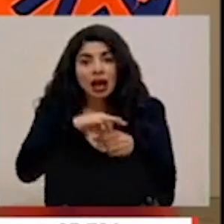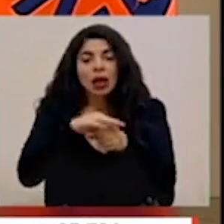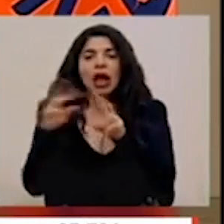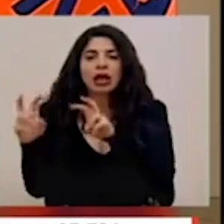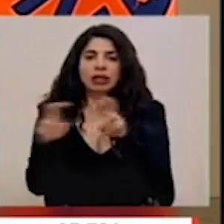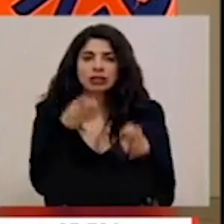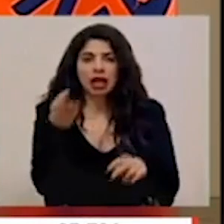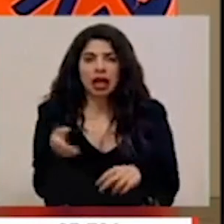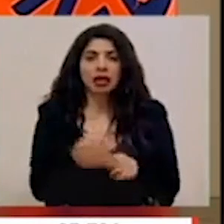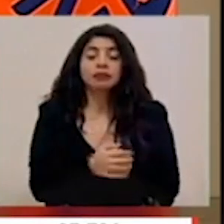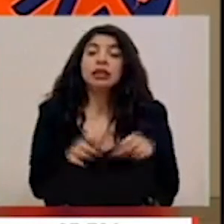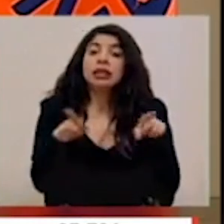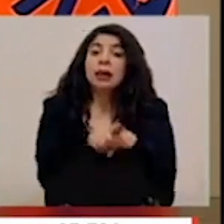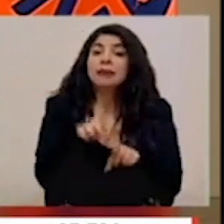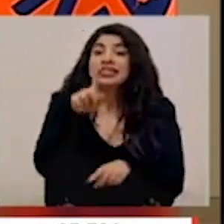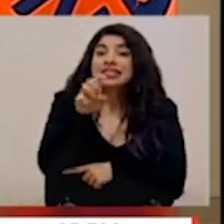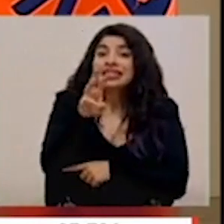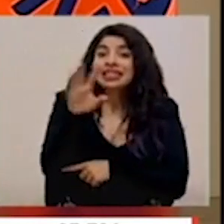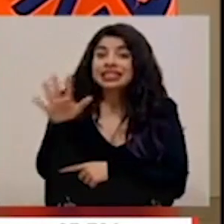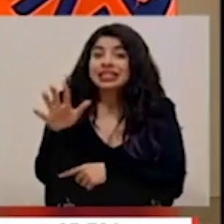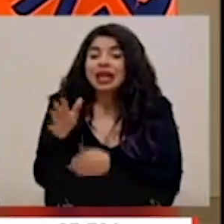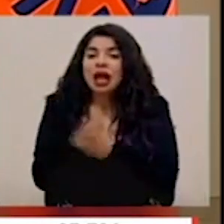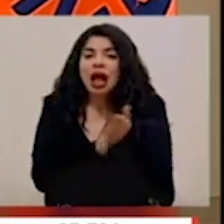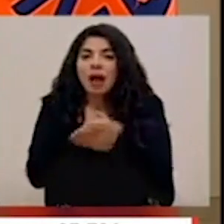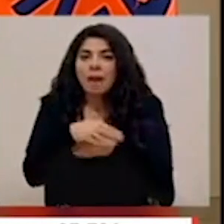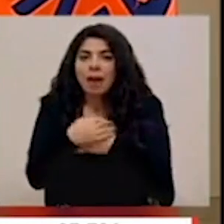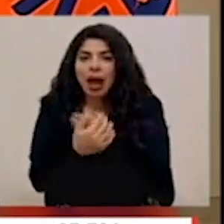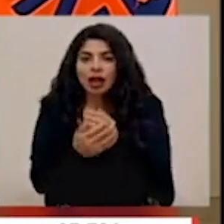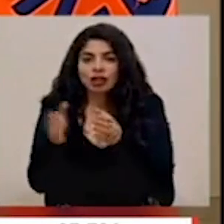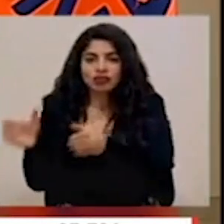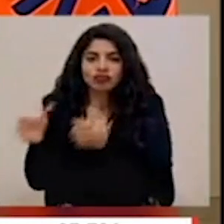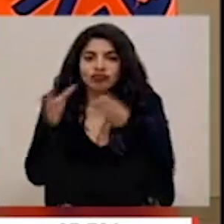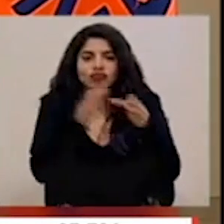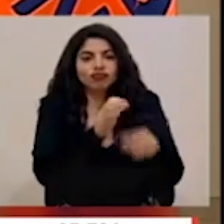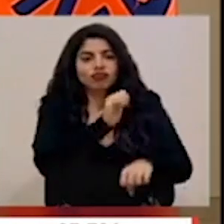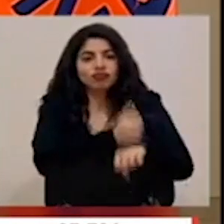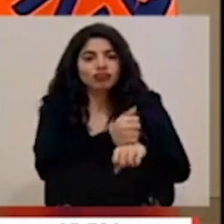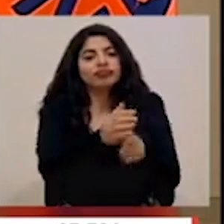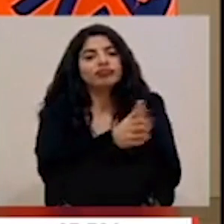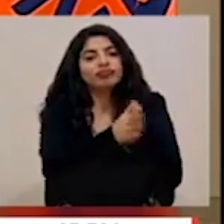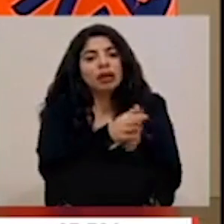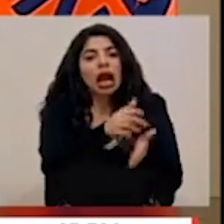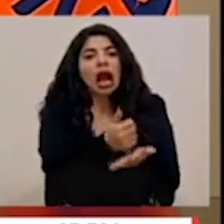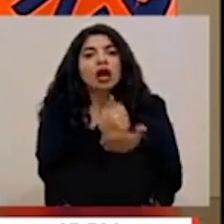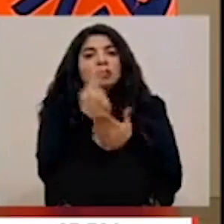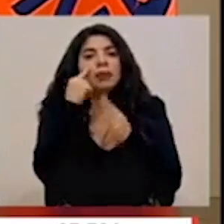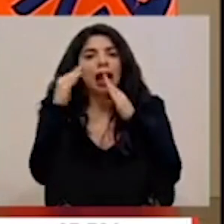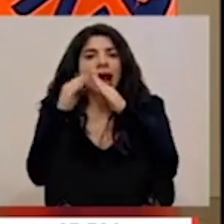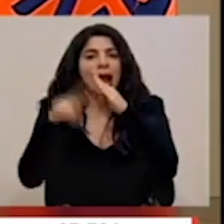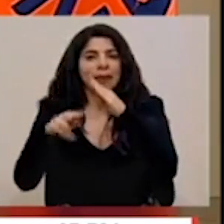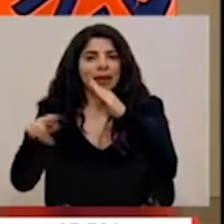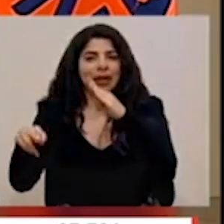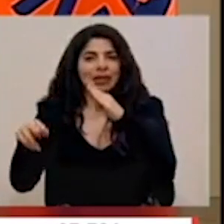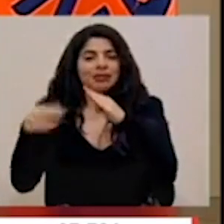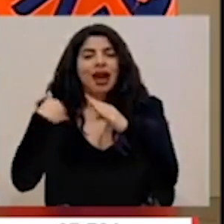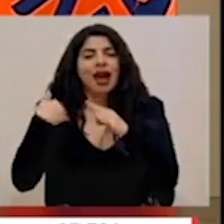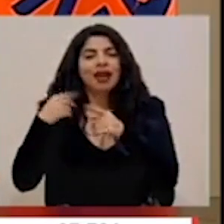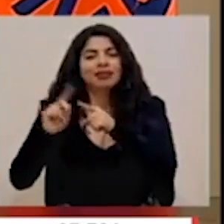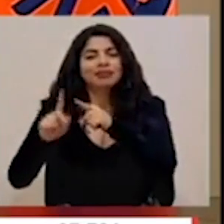Asimismo, 165 lavamanos portátiles que nos servirán de apoyo para los albergues en los distintos comités